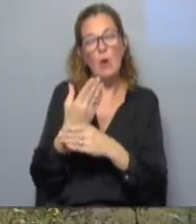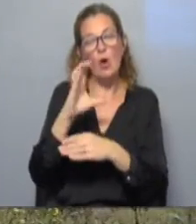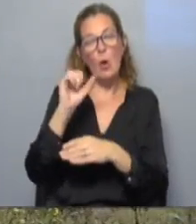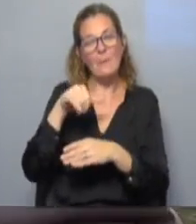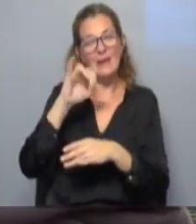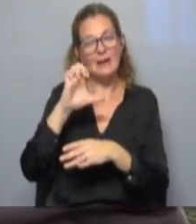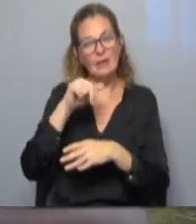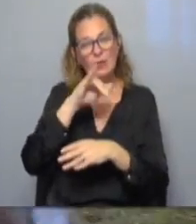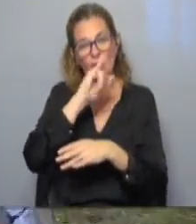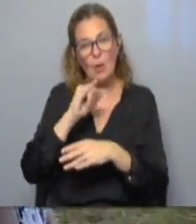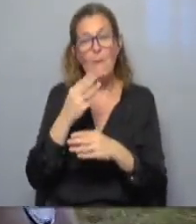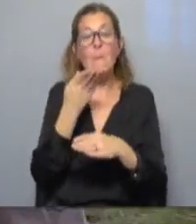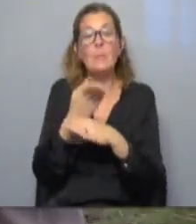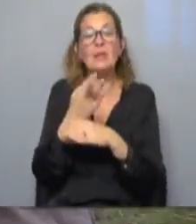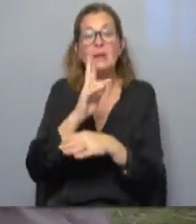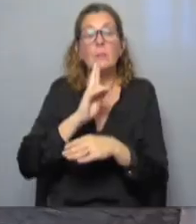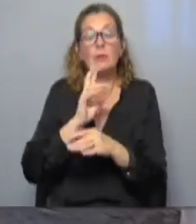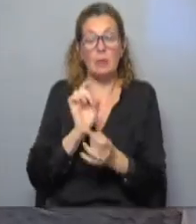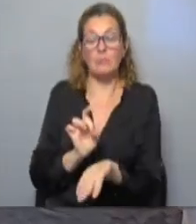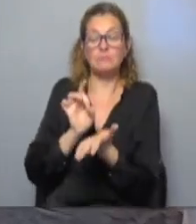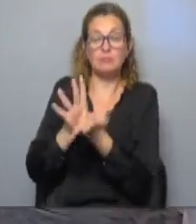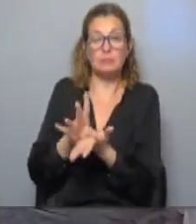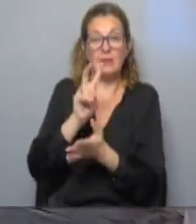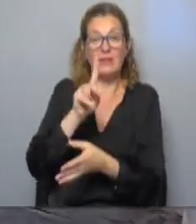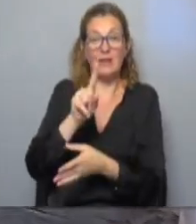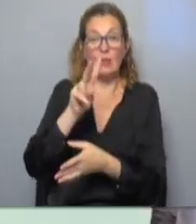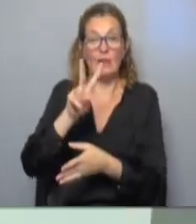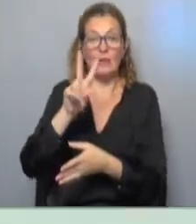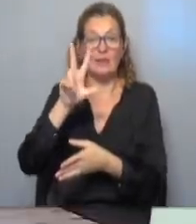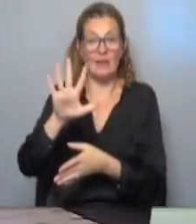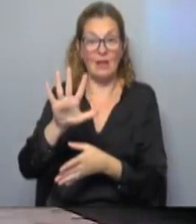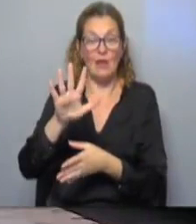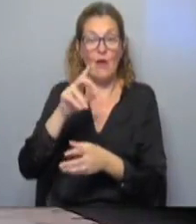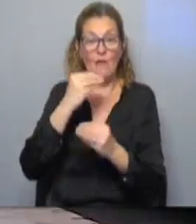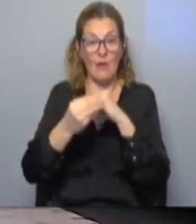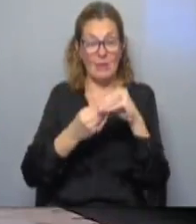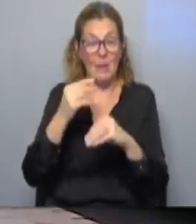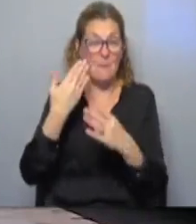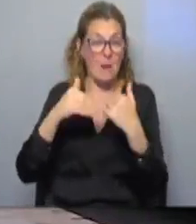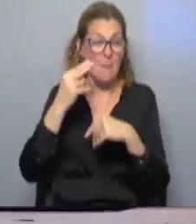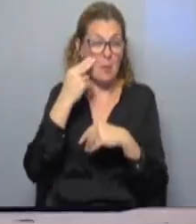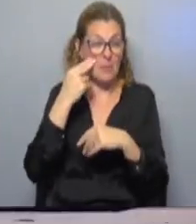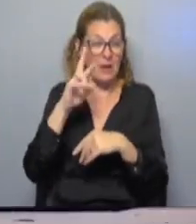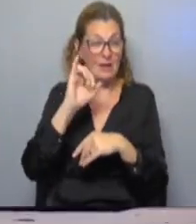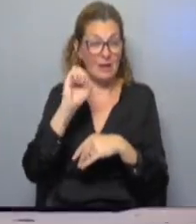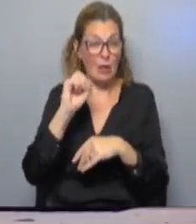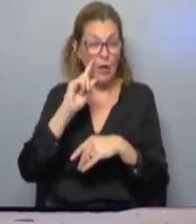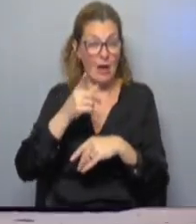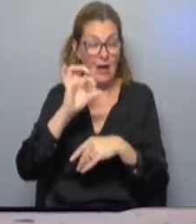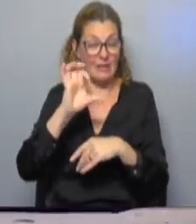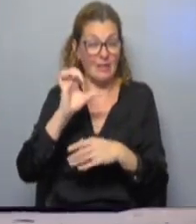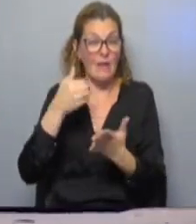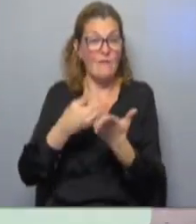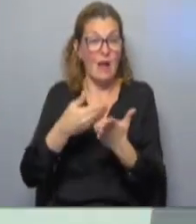reclaman una respuesta del gobierno para evitar el desalojo de 125 familias. Se agudiza el conflicto en Río Gas y faltan garrafas de 13